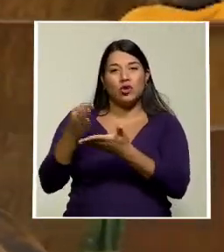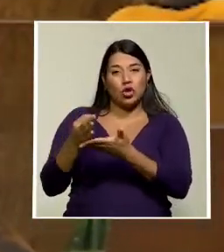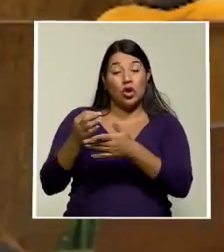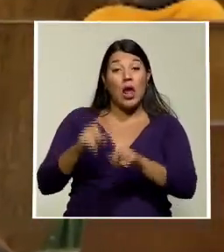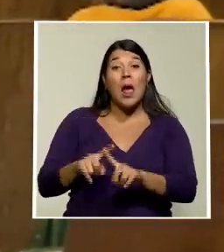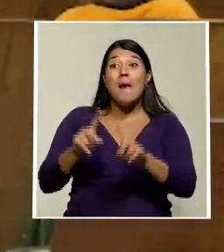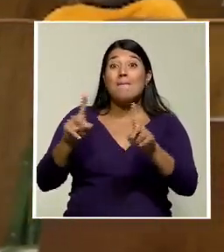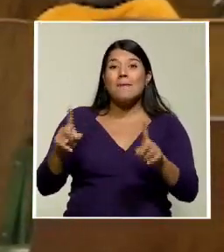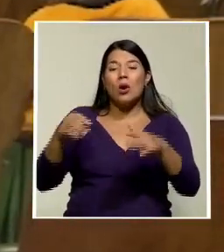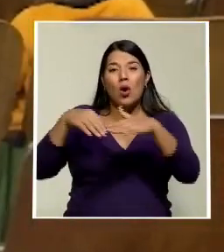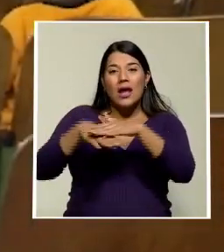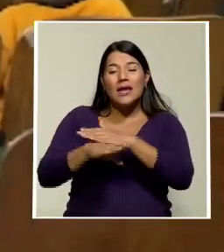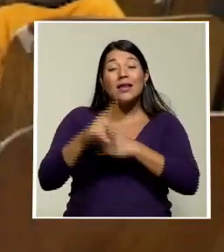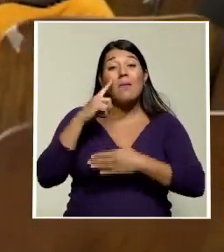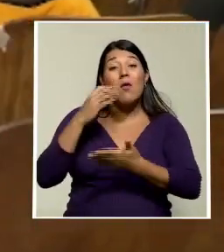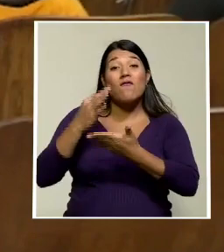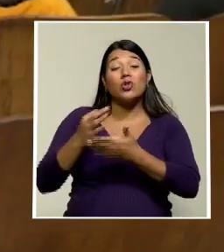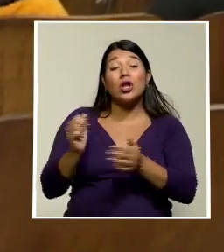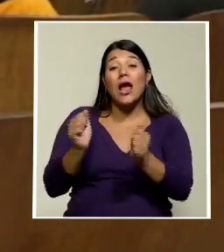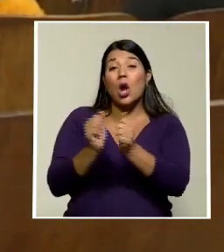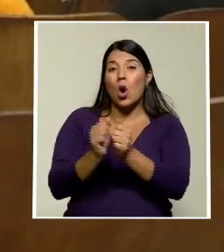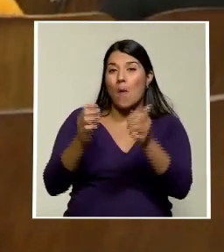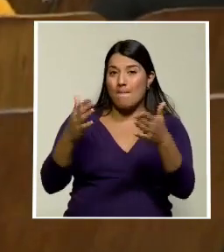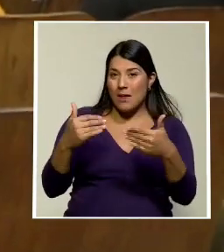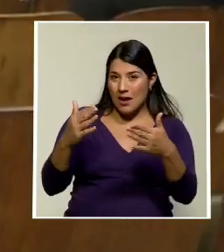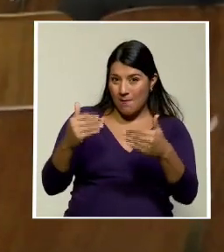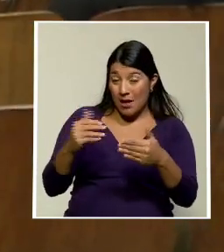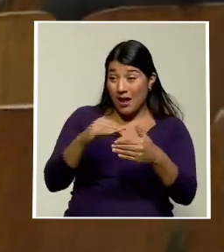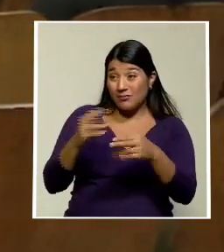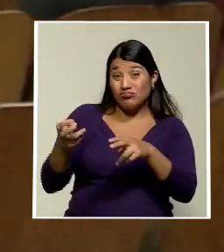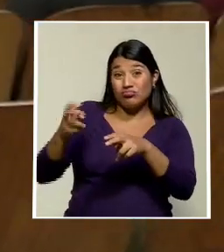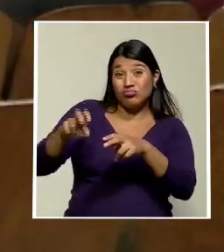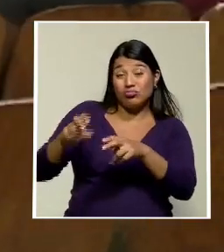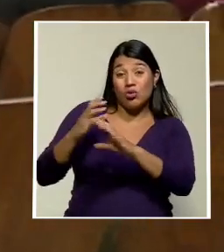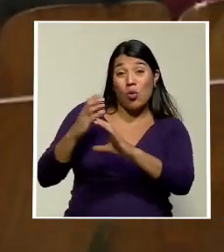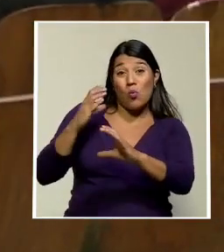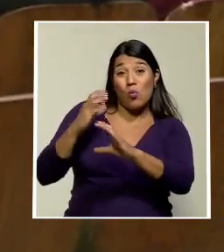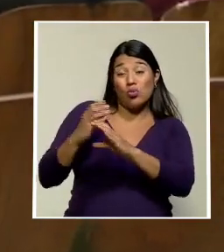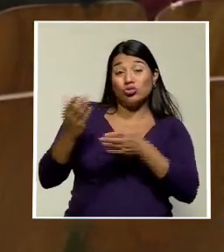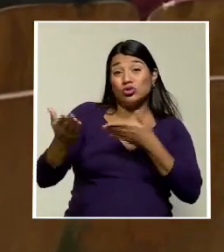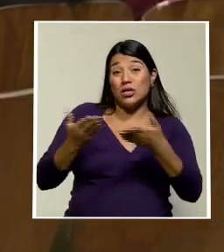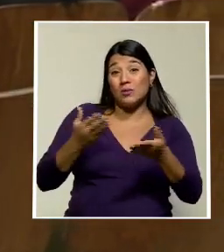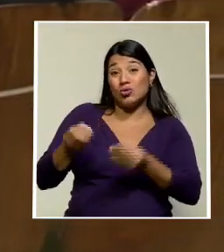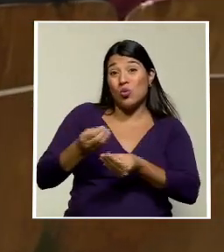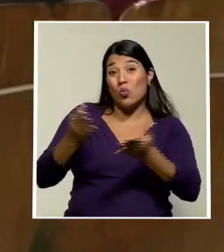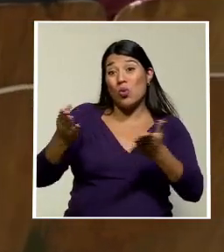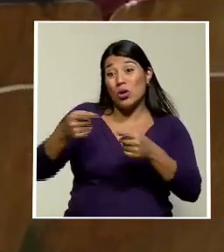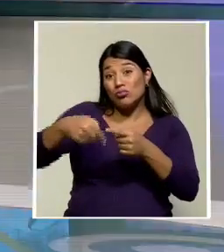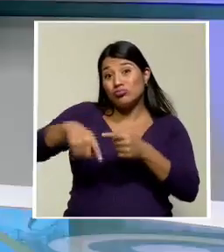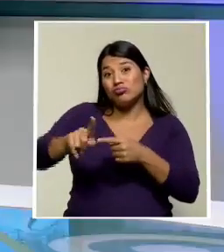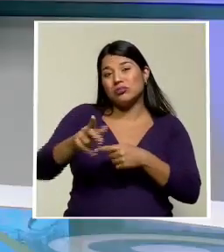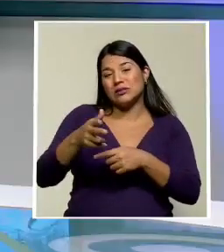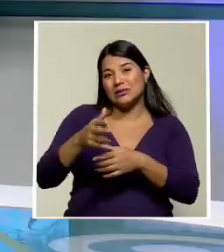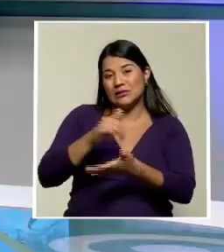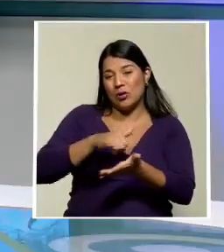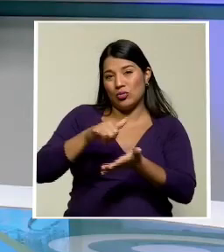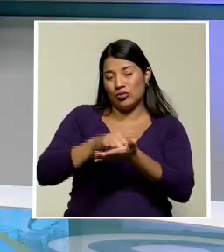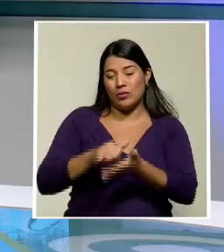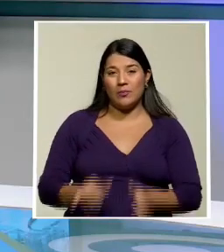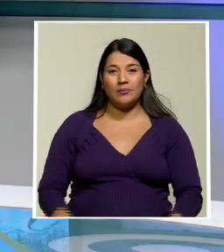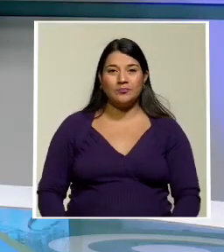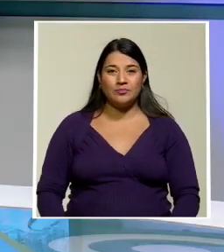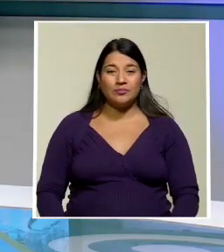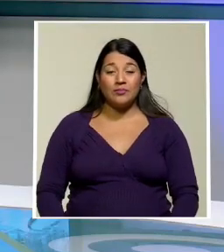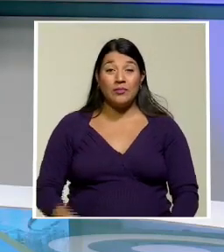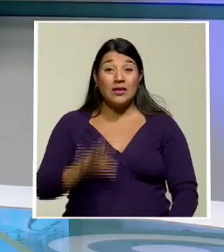ingresan por la frontera con Panamá y toman el autobús del servicio público hacia San José. Siete